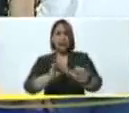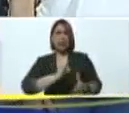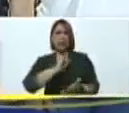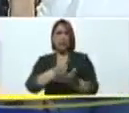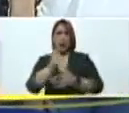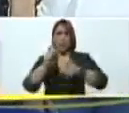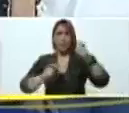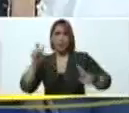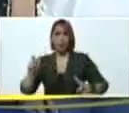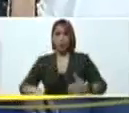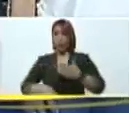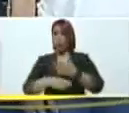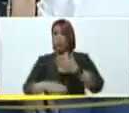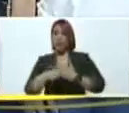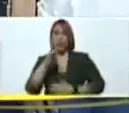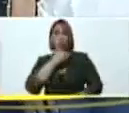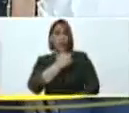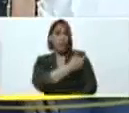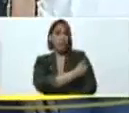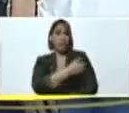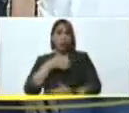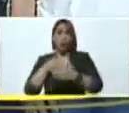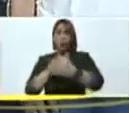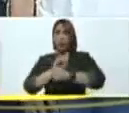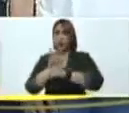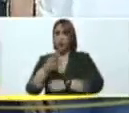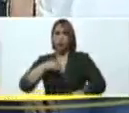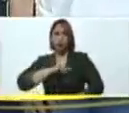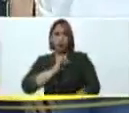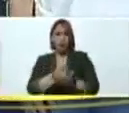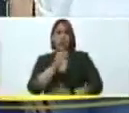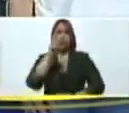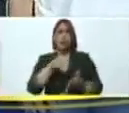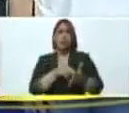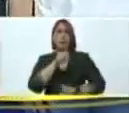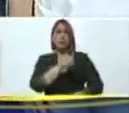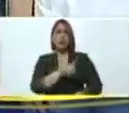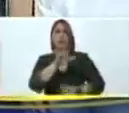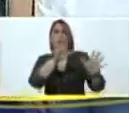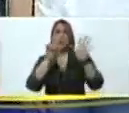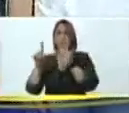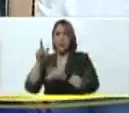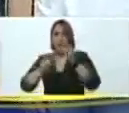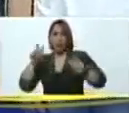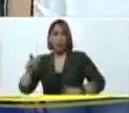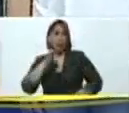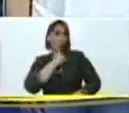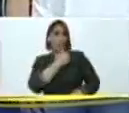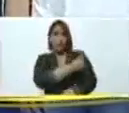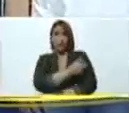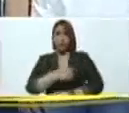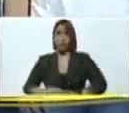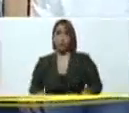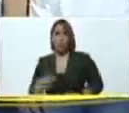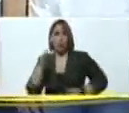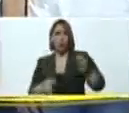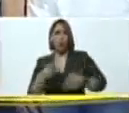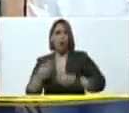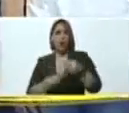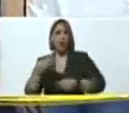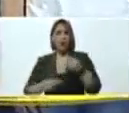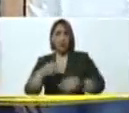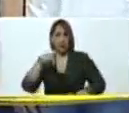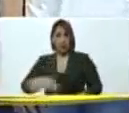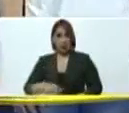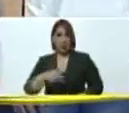vacunados contra el COVID-19. Y hemos logrado identificar 2.116 personas, que justamente se genera aquí en el